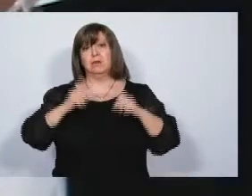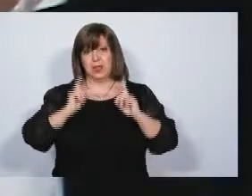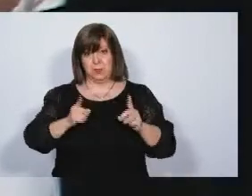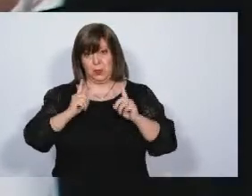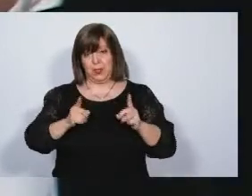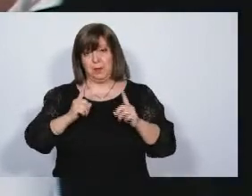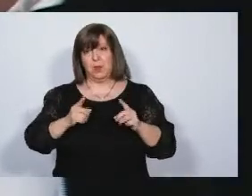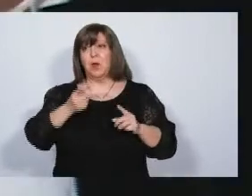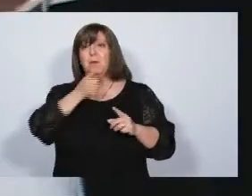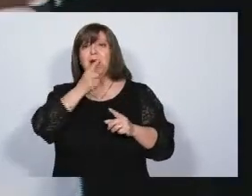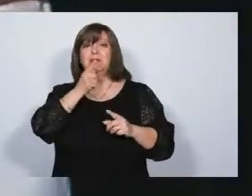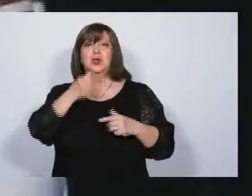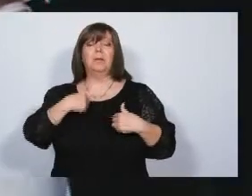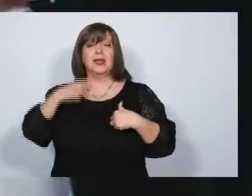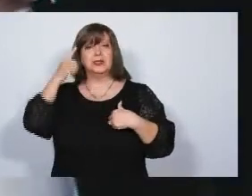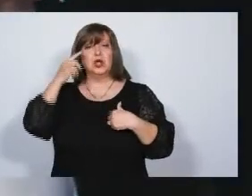Muchísimas gracias, candidato Vadillo. Las preguntas ahora son...